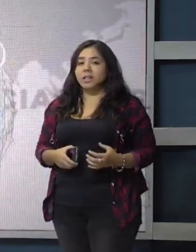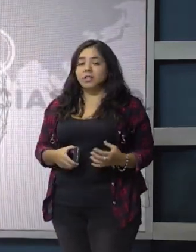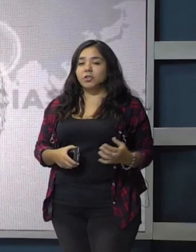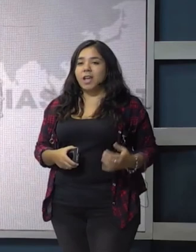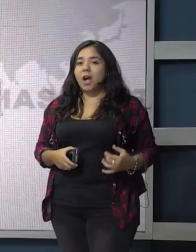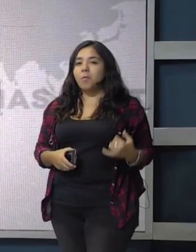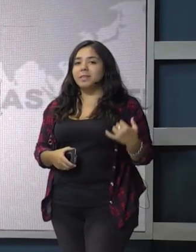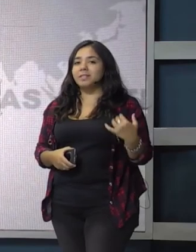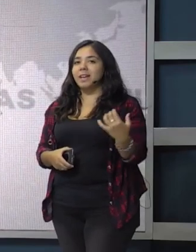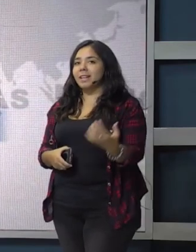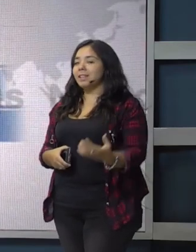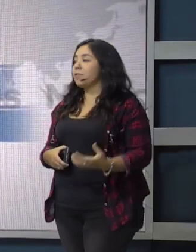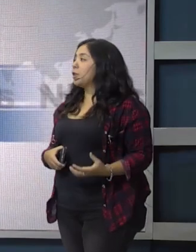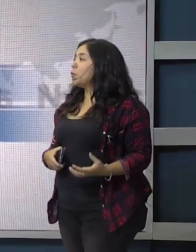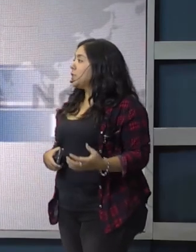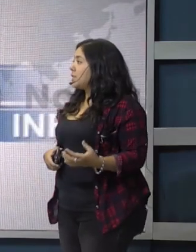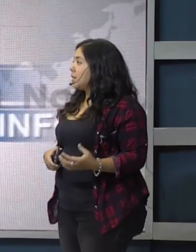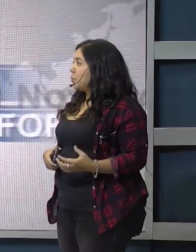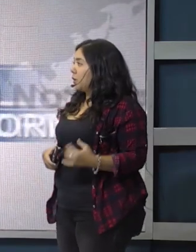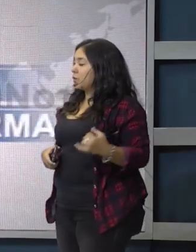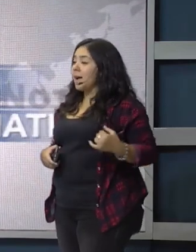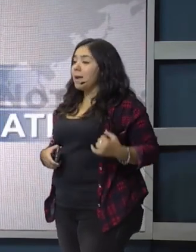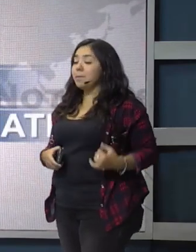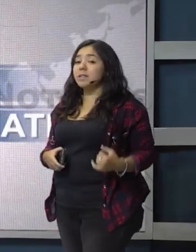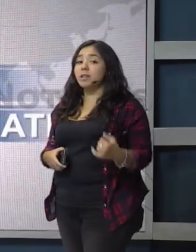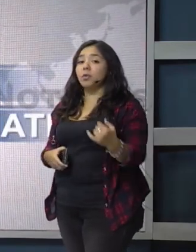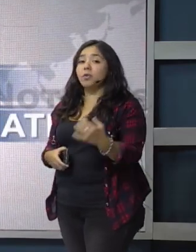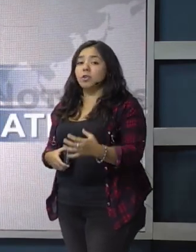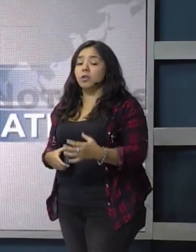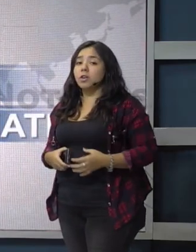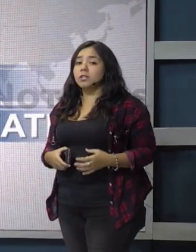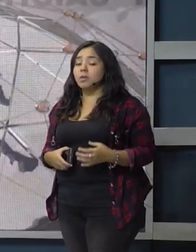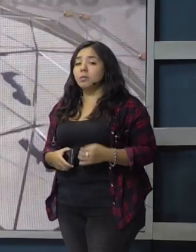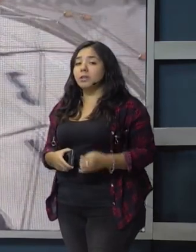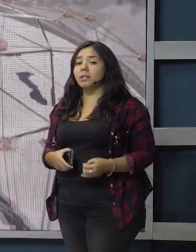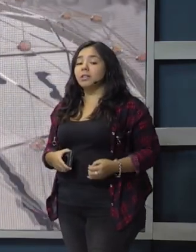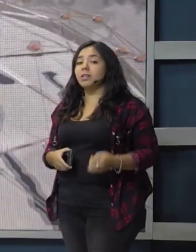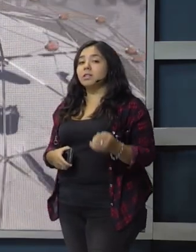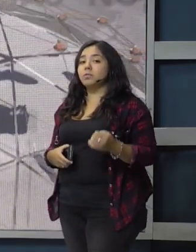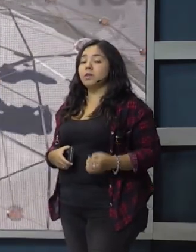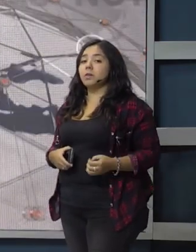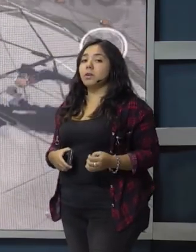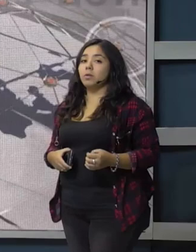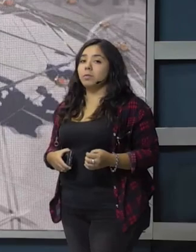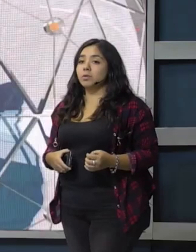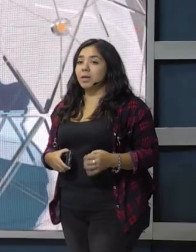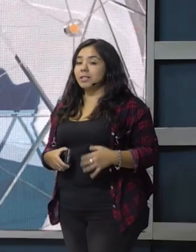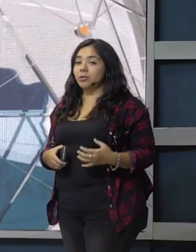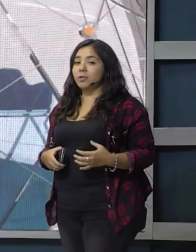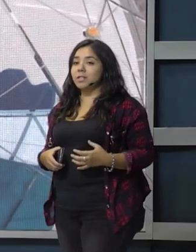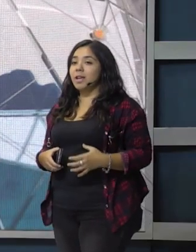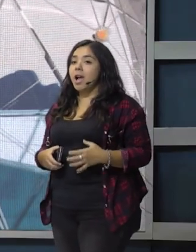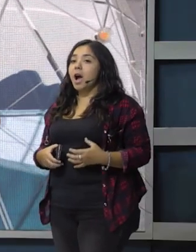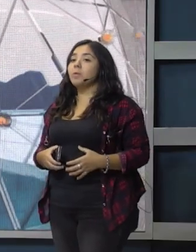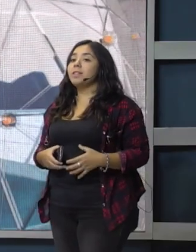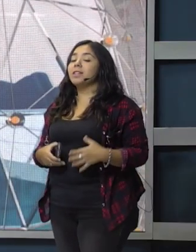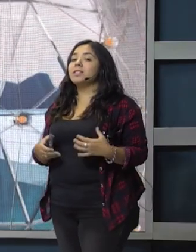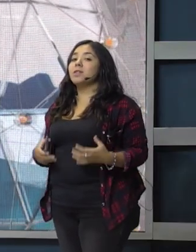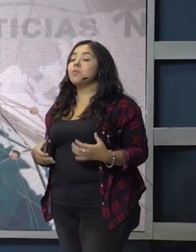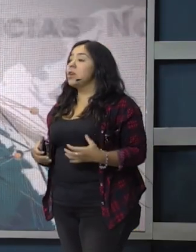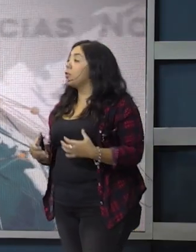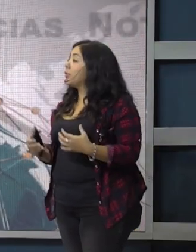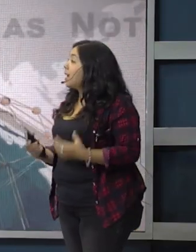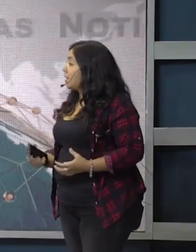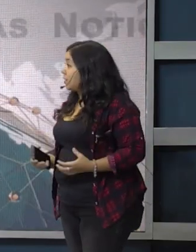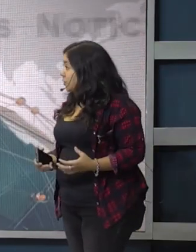lo que se ha hecho es aumentar esta frecuencia de vuelos. Al mes de junio San Juan va a tener 19 vuelos mensuales, esto es decir, aumenta